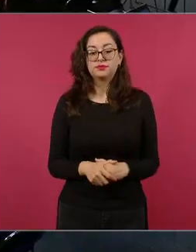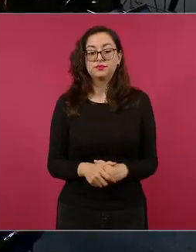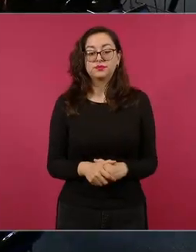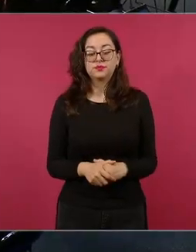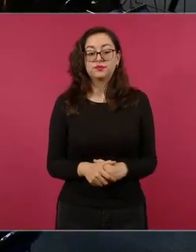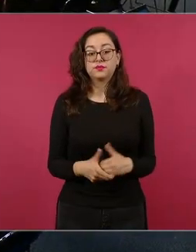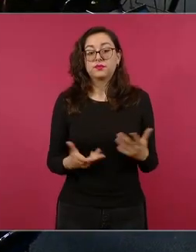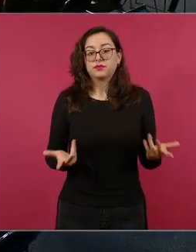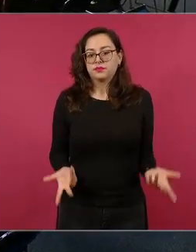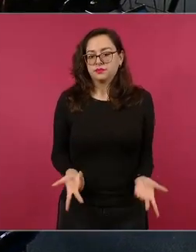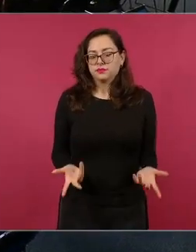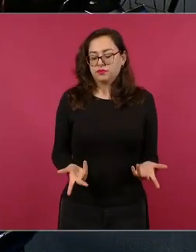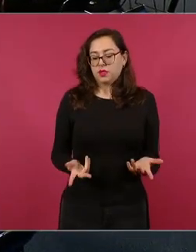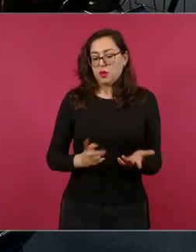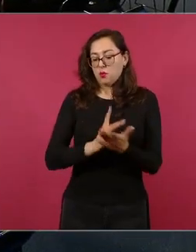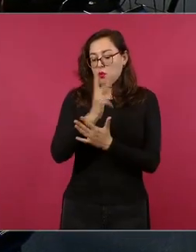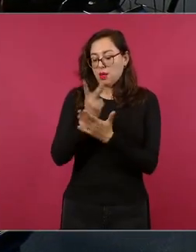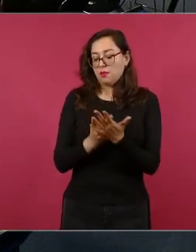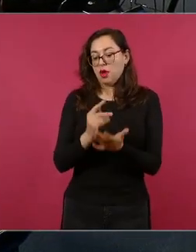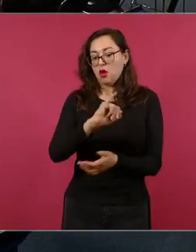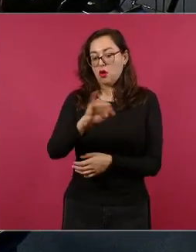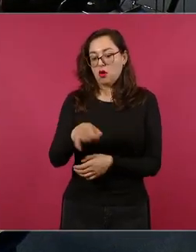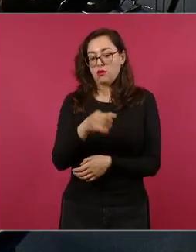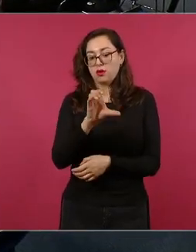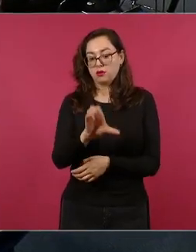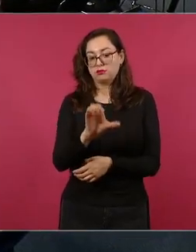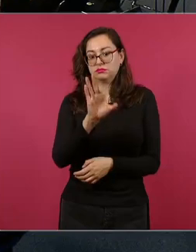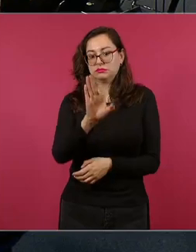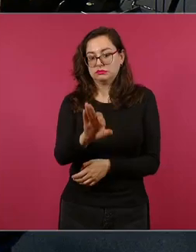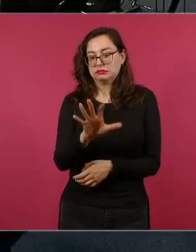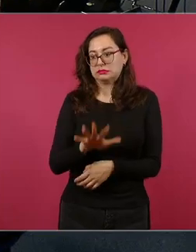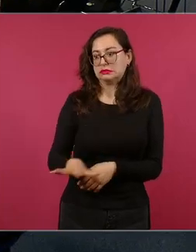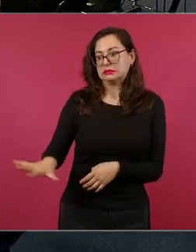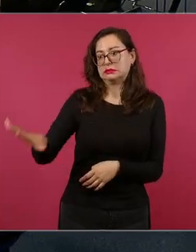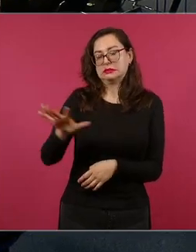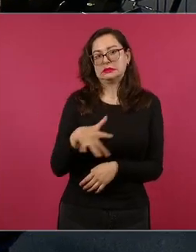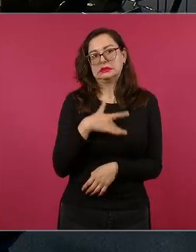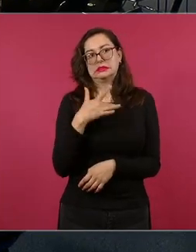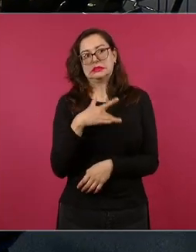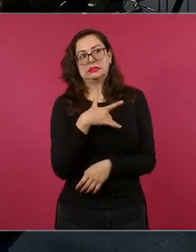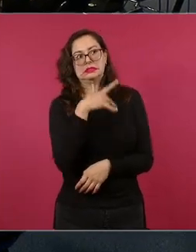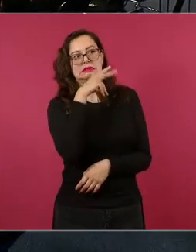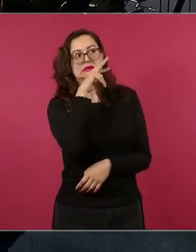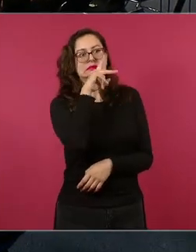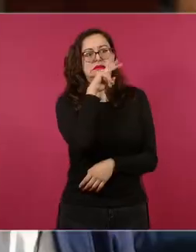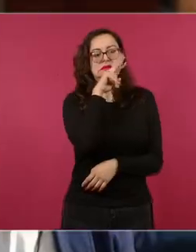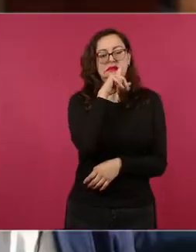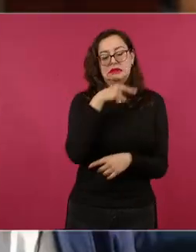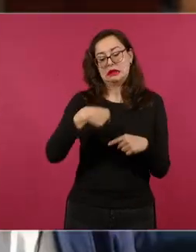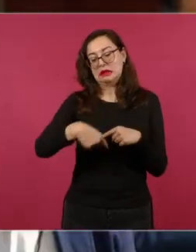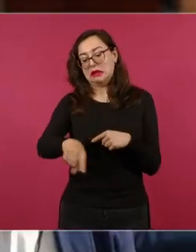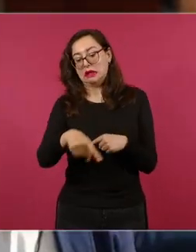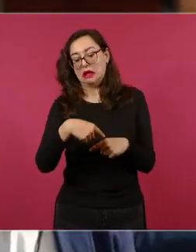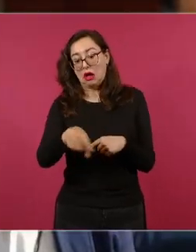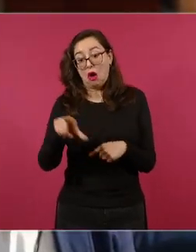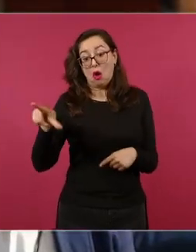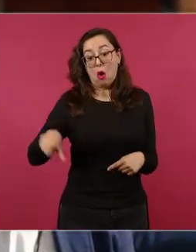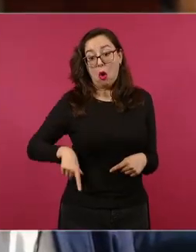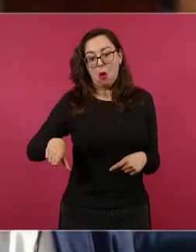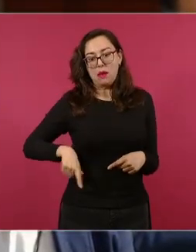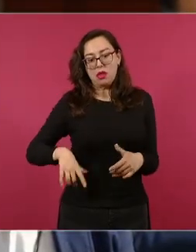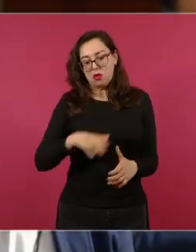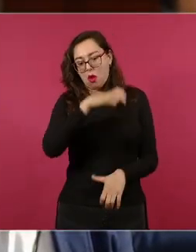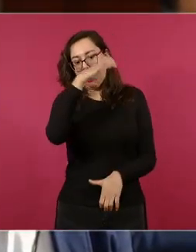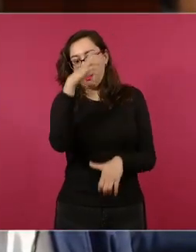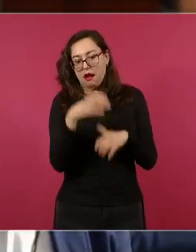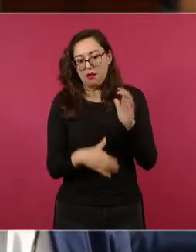programa de Jóvenes Construyendo el Futuro por el fin de administración lo que me he enterado es que he investigado un